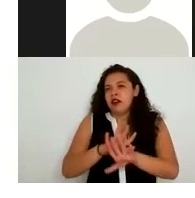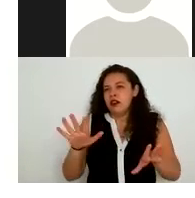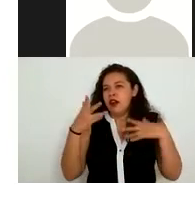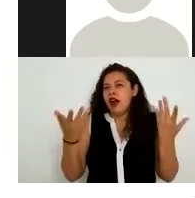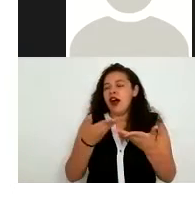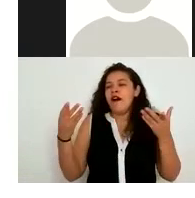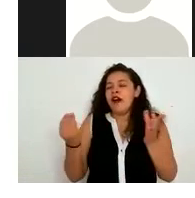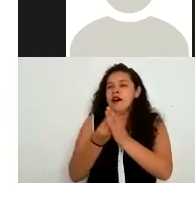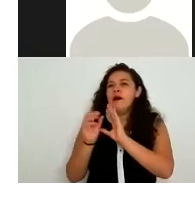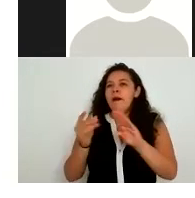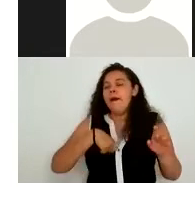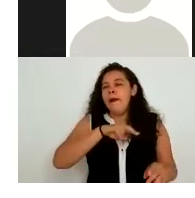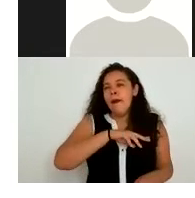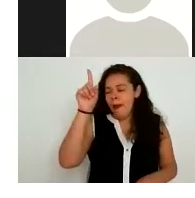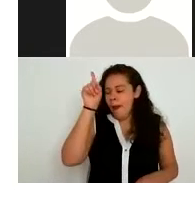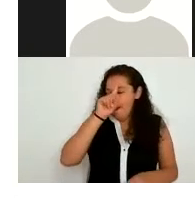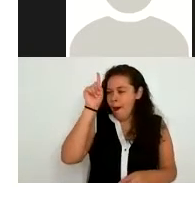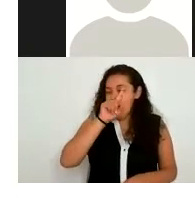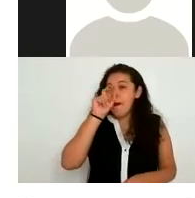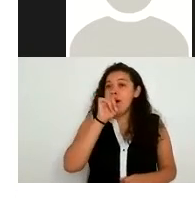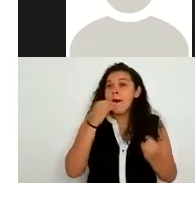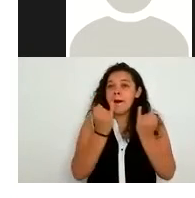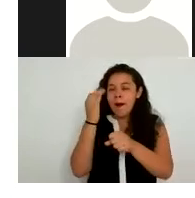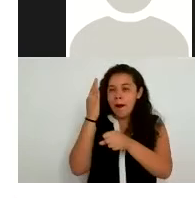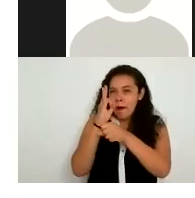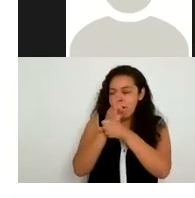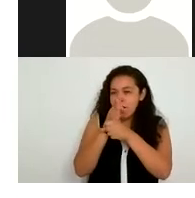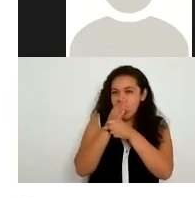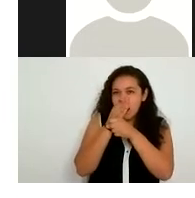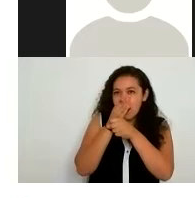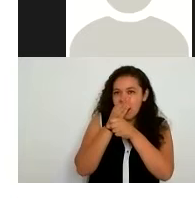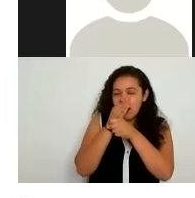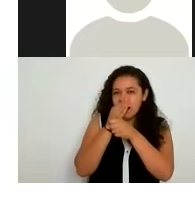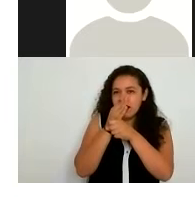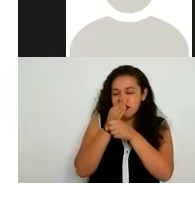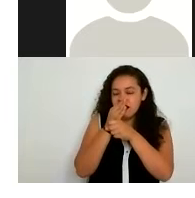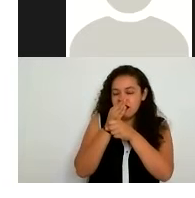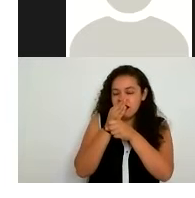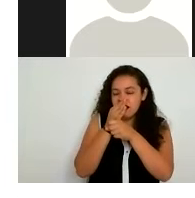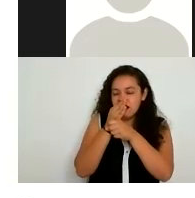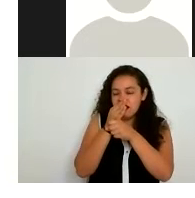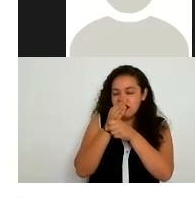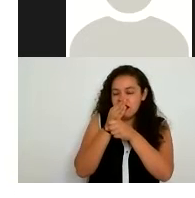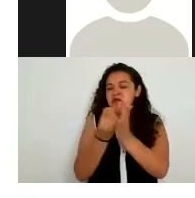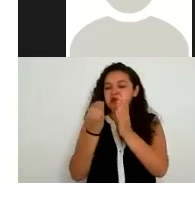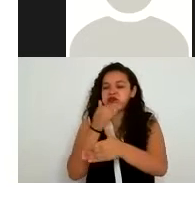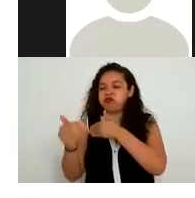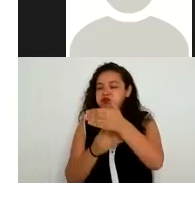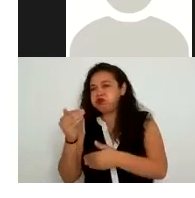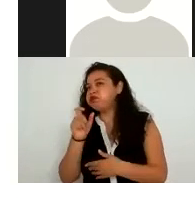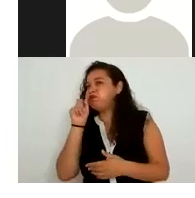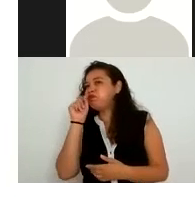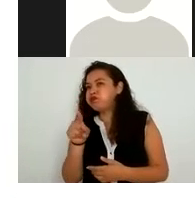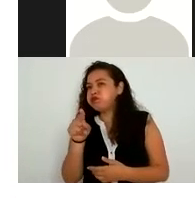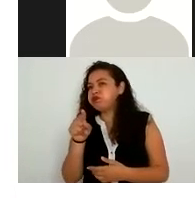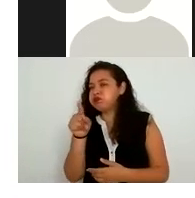recomendamos que así como estamos en este proceso ahora de este curso también puedan ustedes tomar los